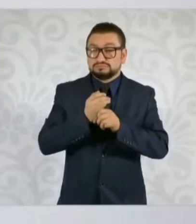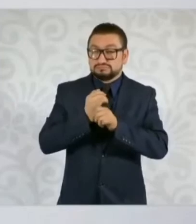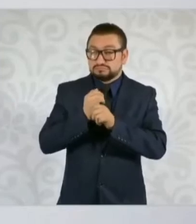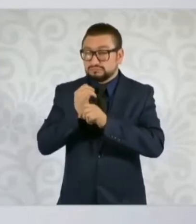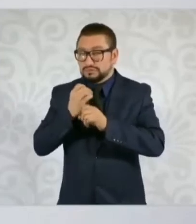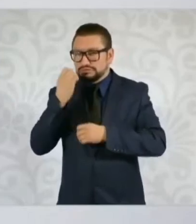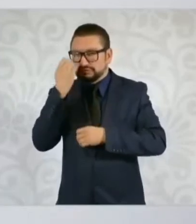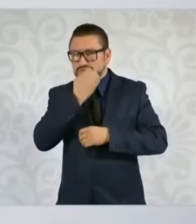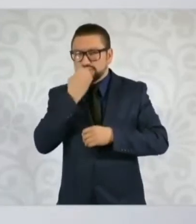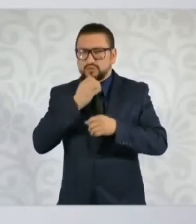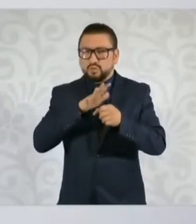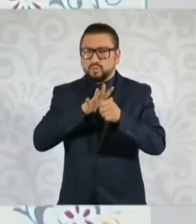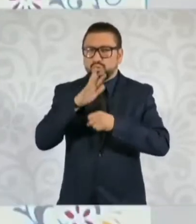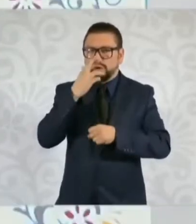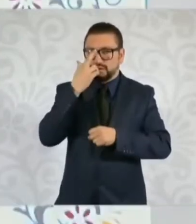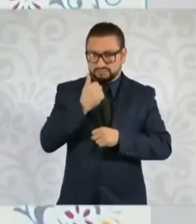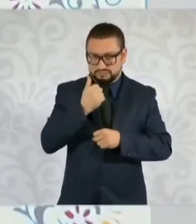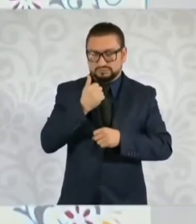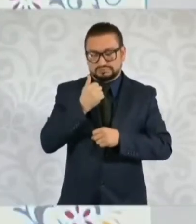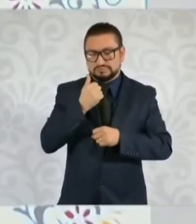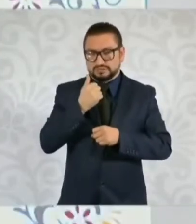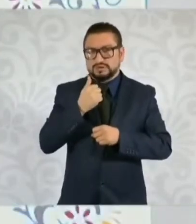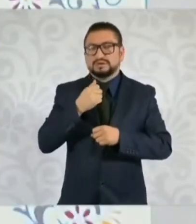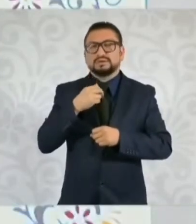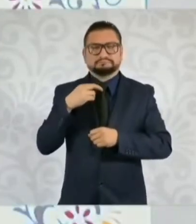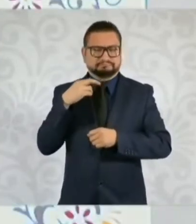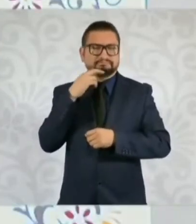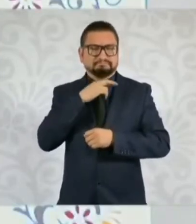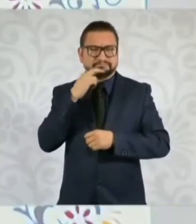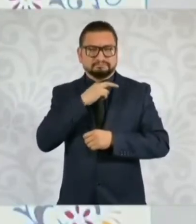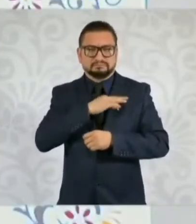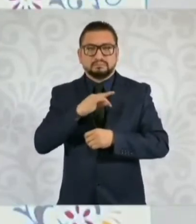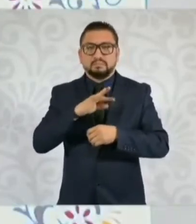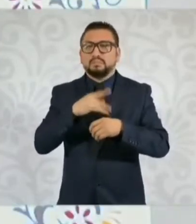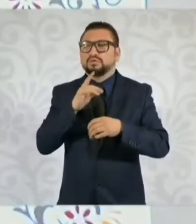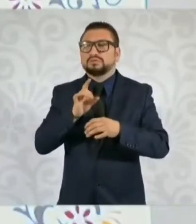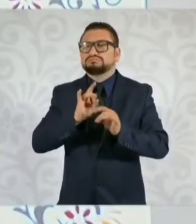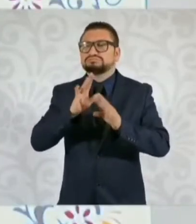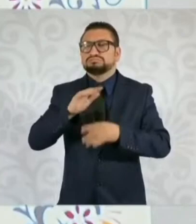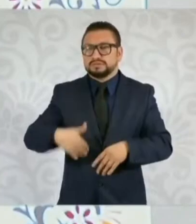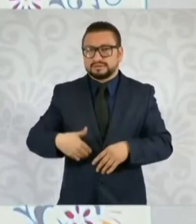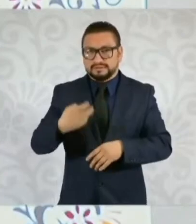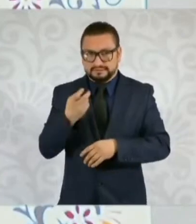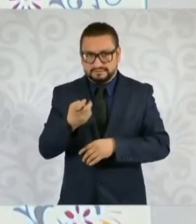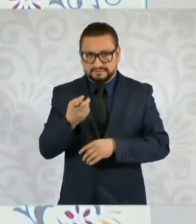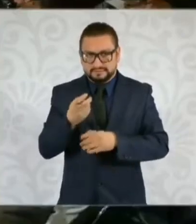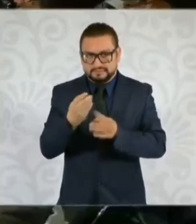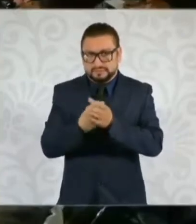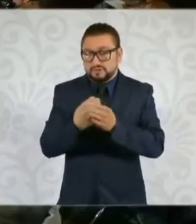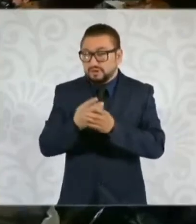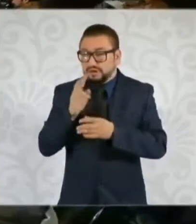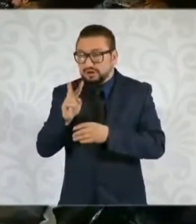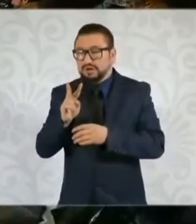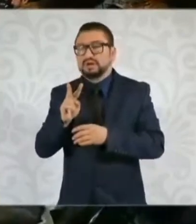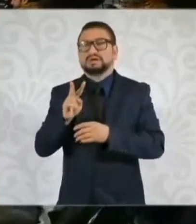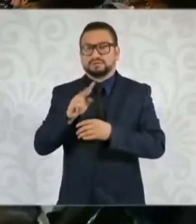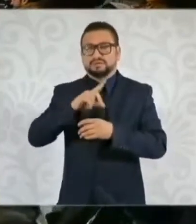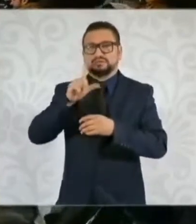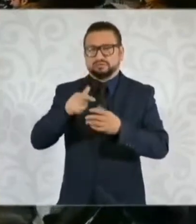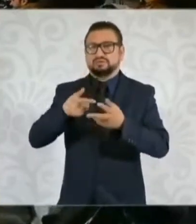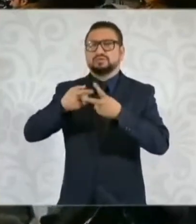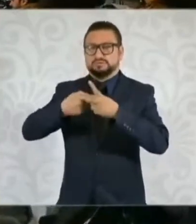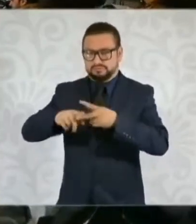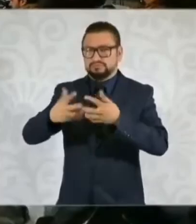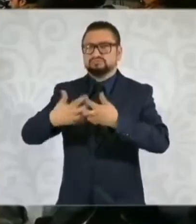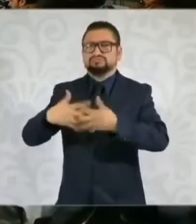análisis causa raíz, que va a ser muy rápido por el tipo de accidente que hubo, vamos a arrancar rápido la refinería para